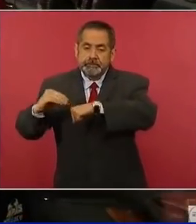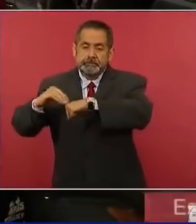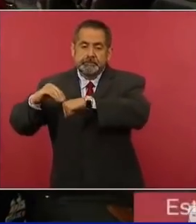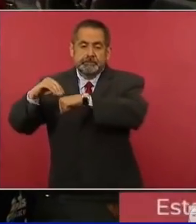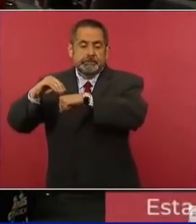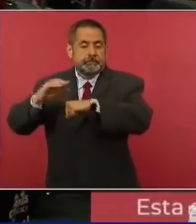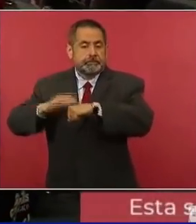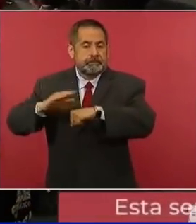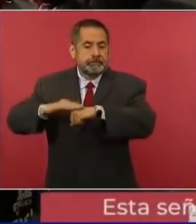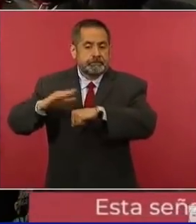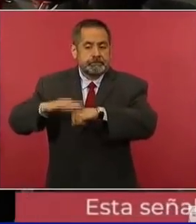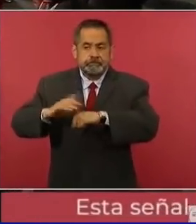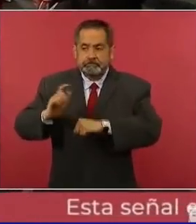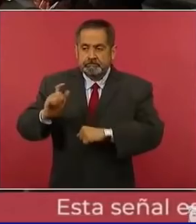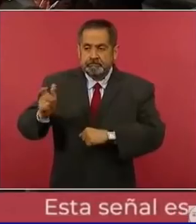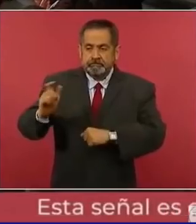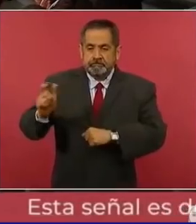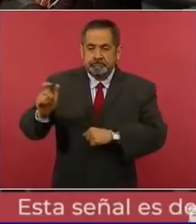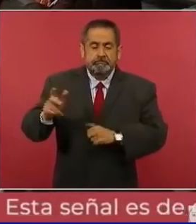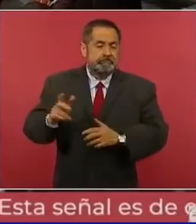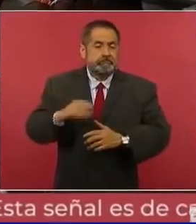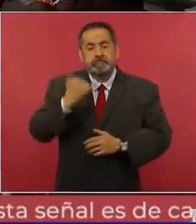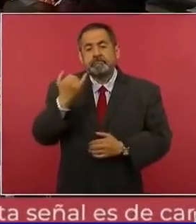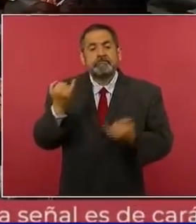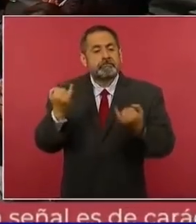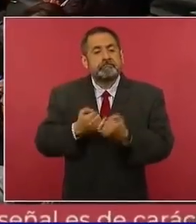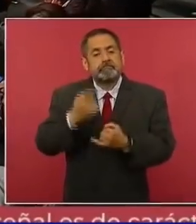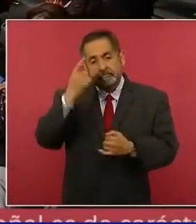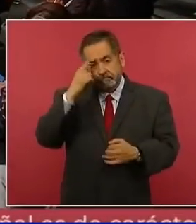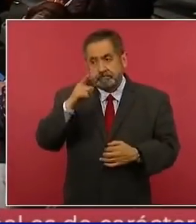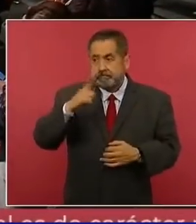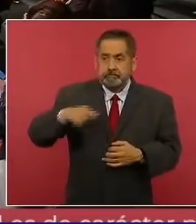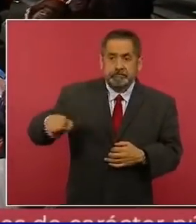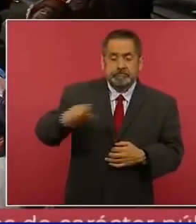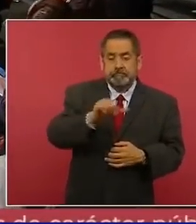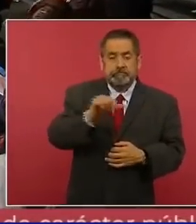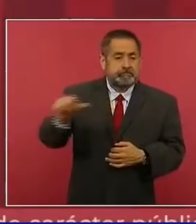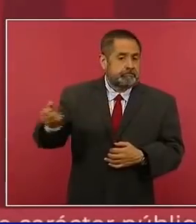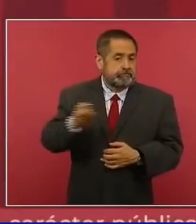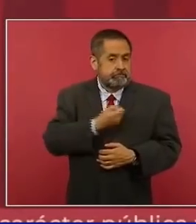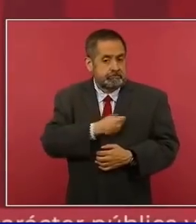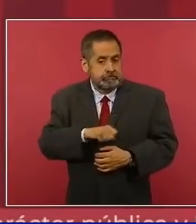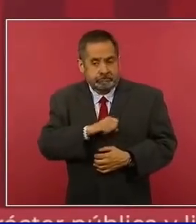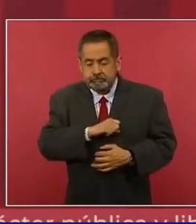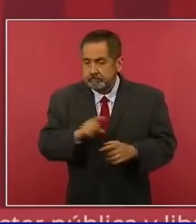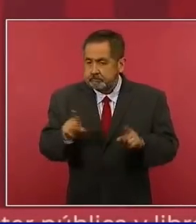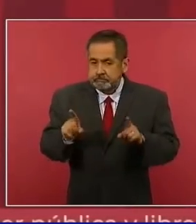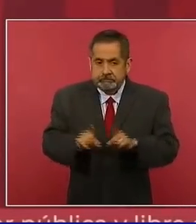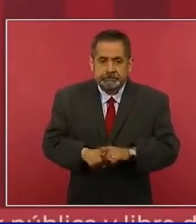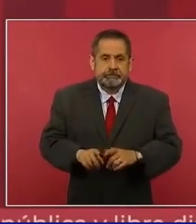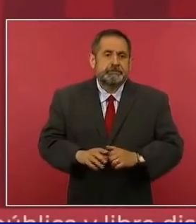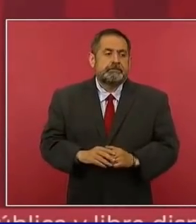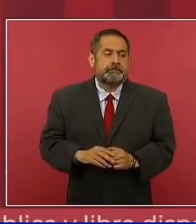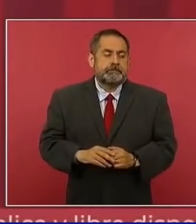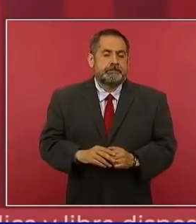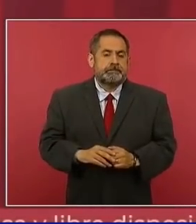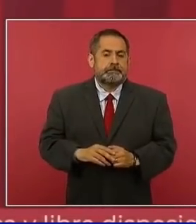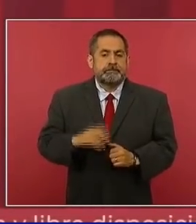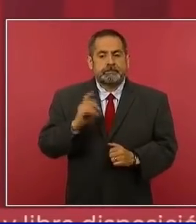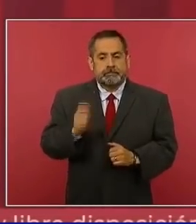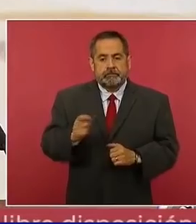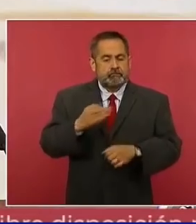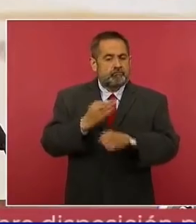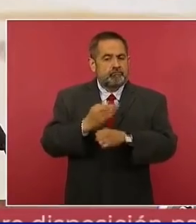el presupuesto. Lo mismo en el caso de salud. Estamos trabajando ya para que